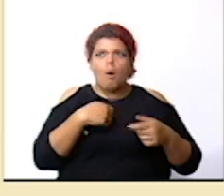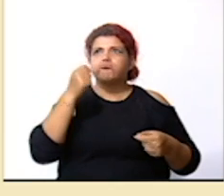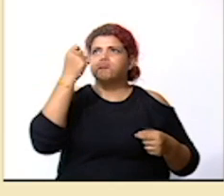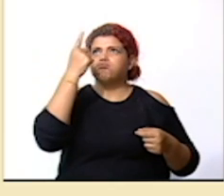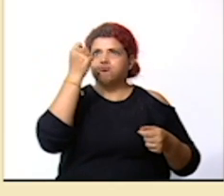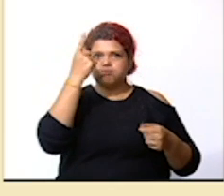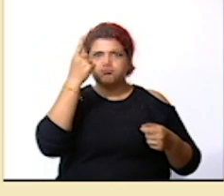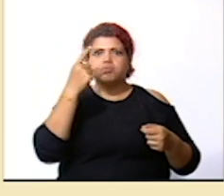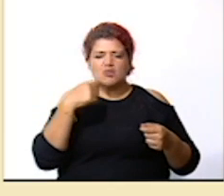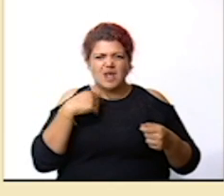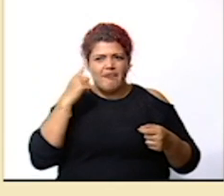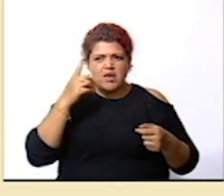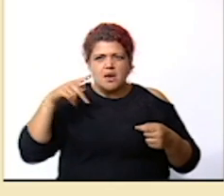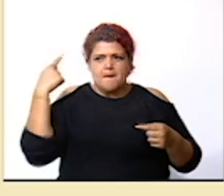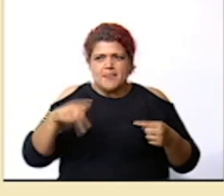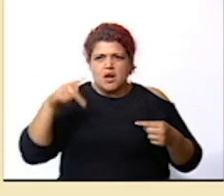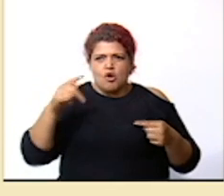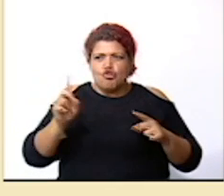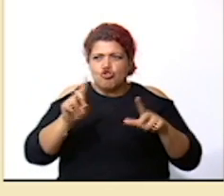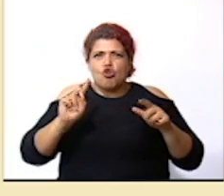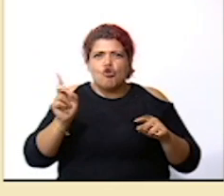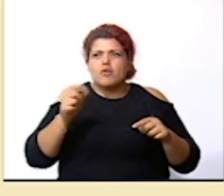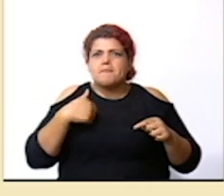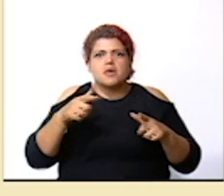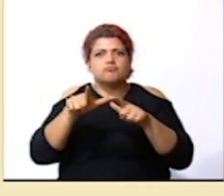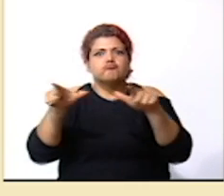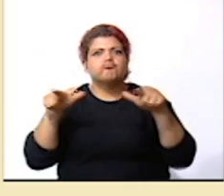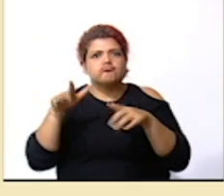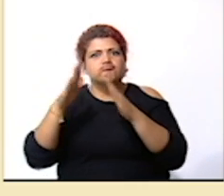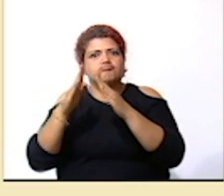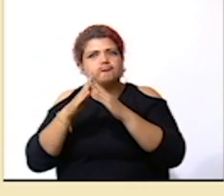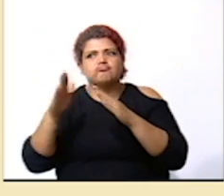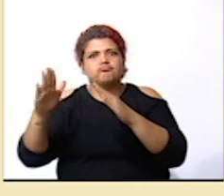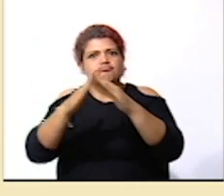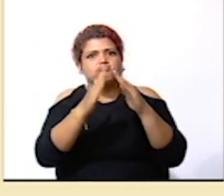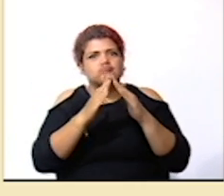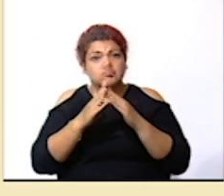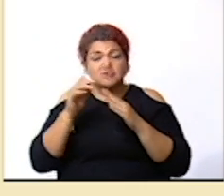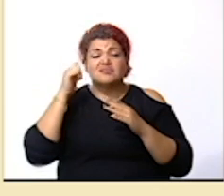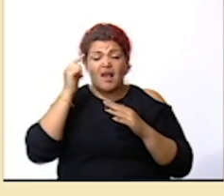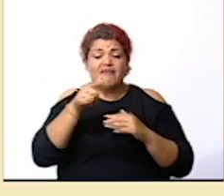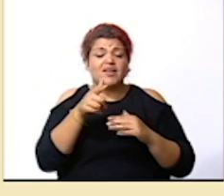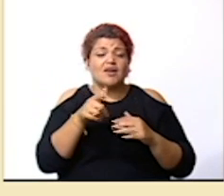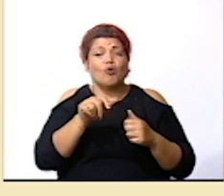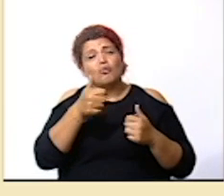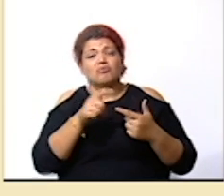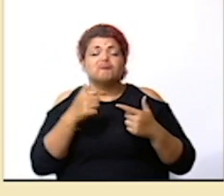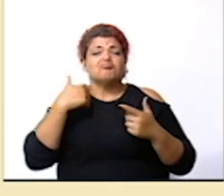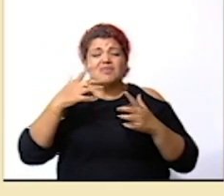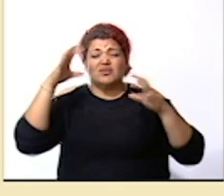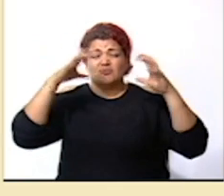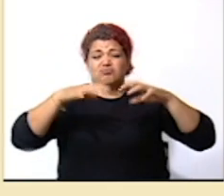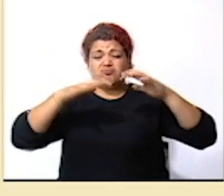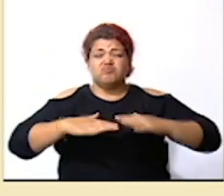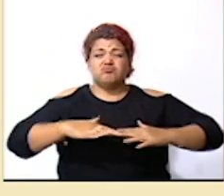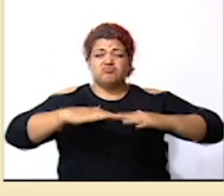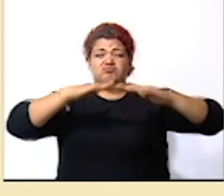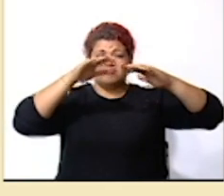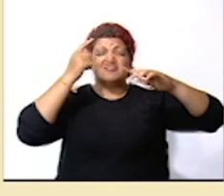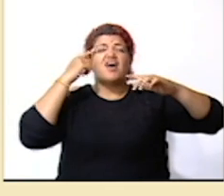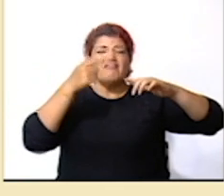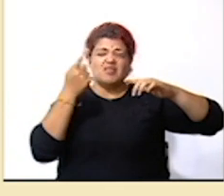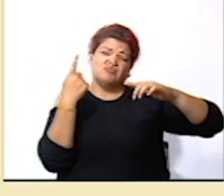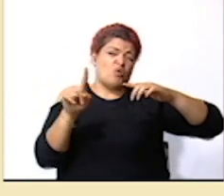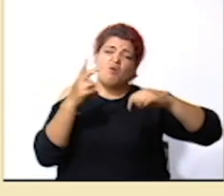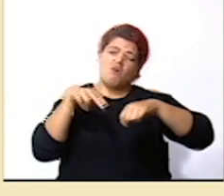amenazas y peligros de tu comunidad que las inundaciones son un fenómeno natural que cubre los